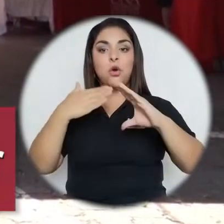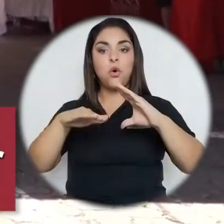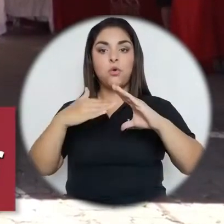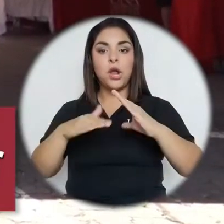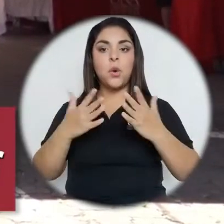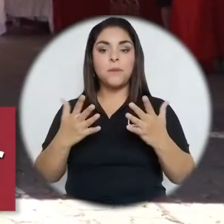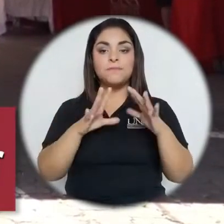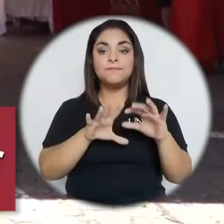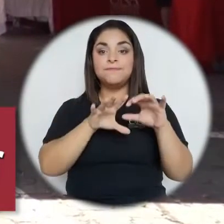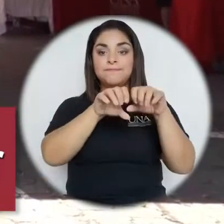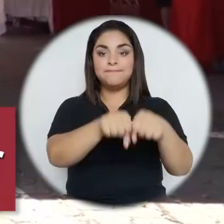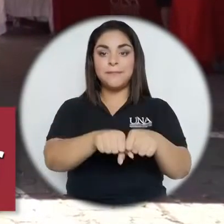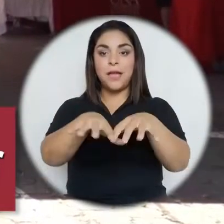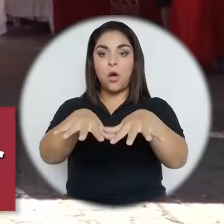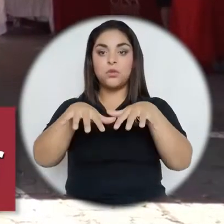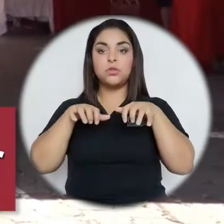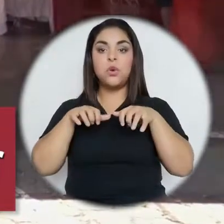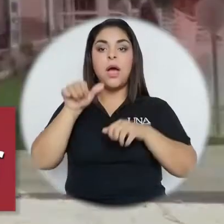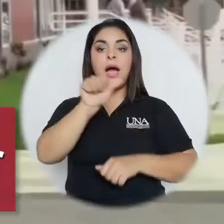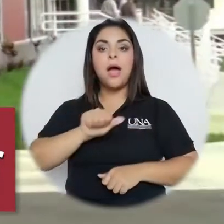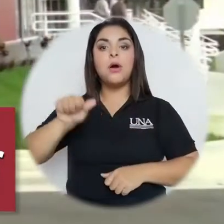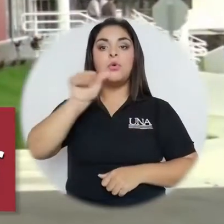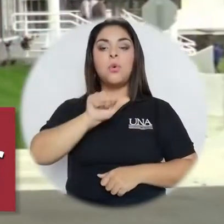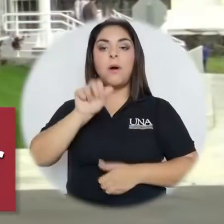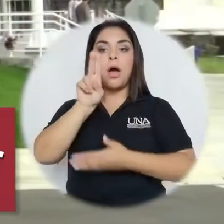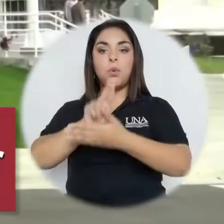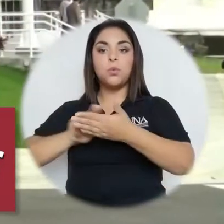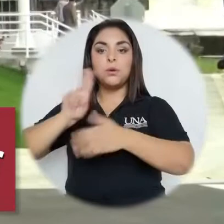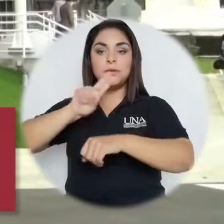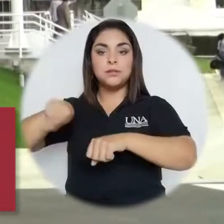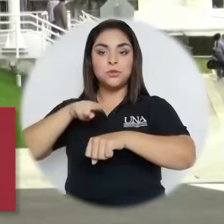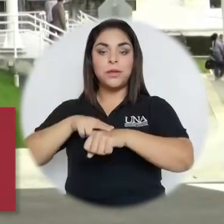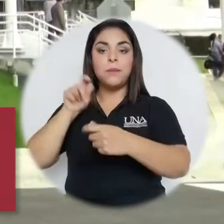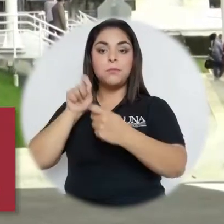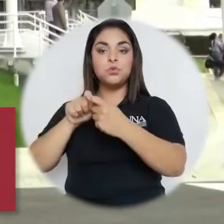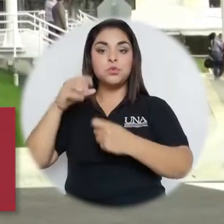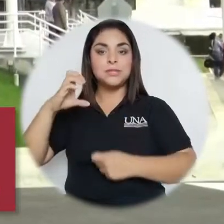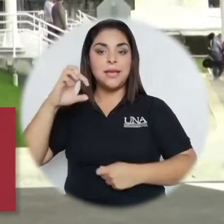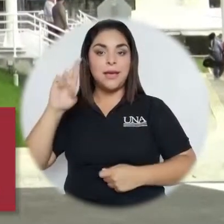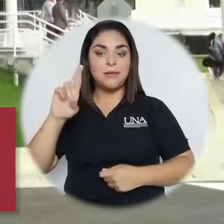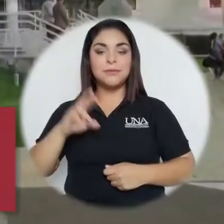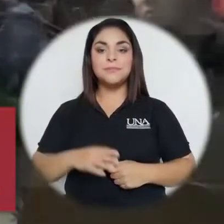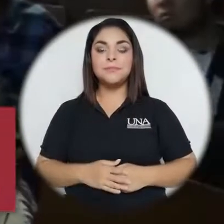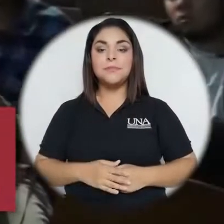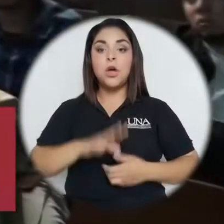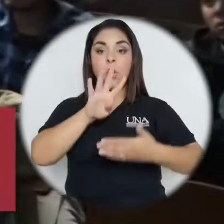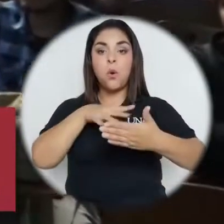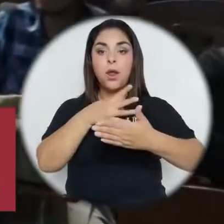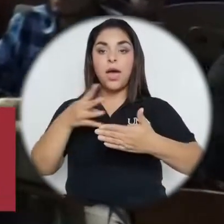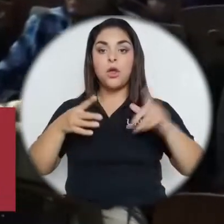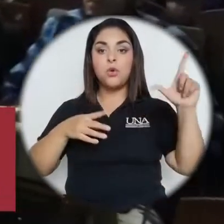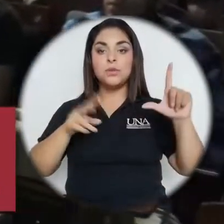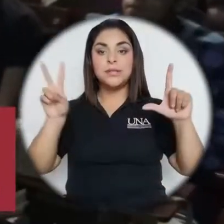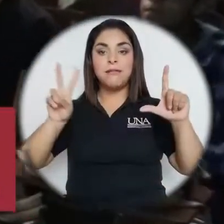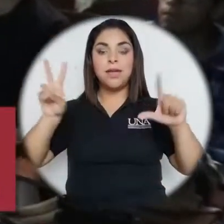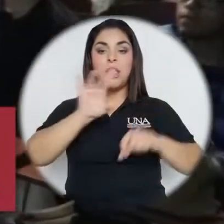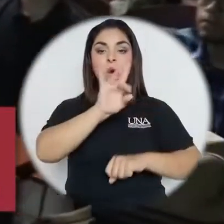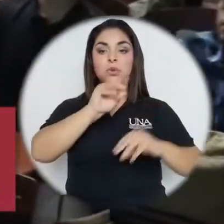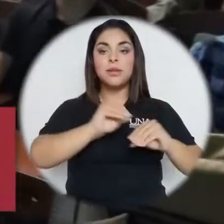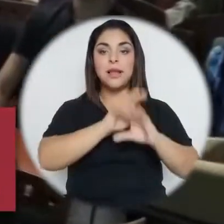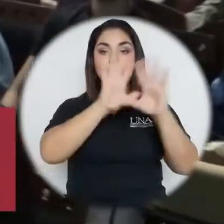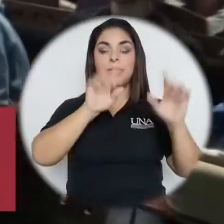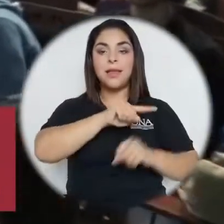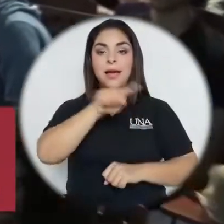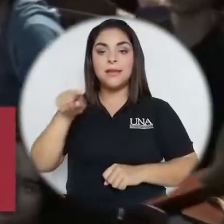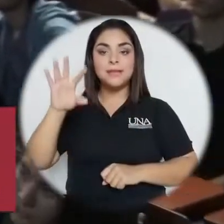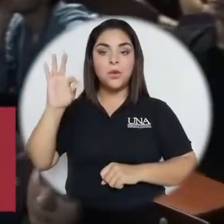reservacionesauditorio arroba una punto cr. El horario es de lunes a viernes de 8 de la mañana a 9 de